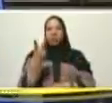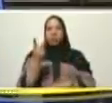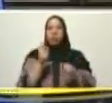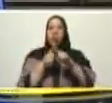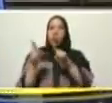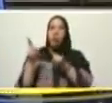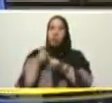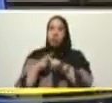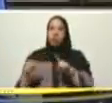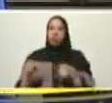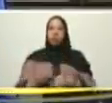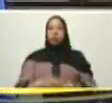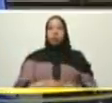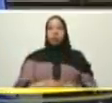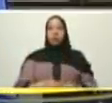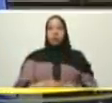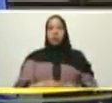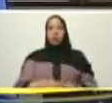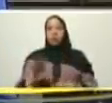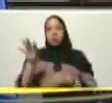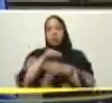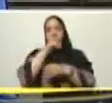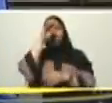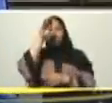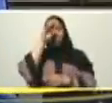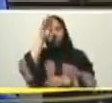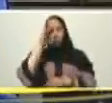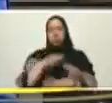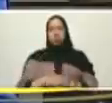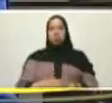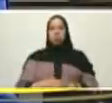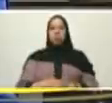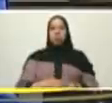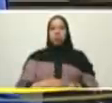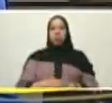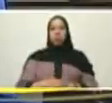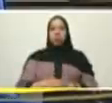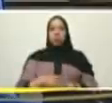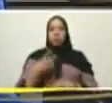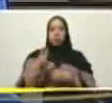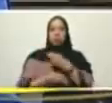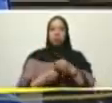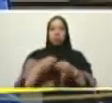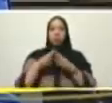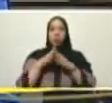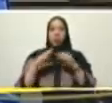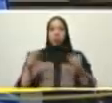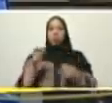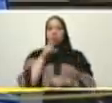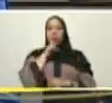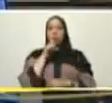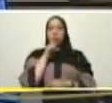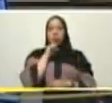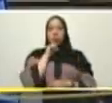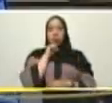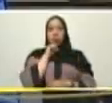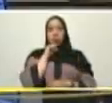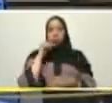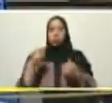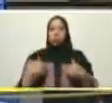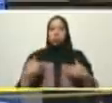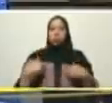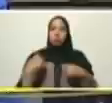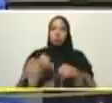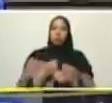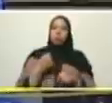que nos hablan de futuro y esas modalidades van complementando la labor de construcción